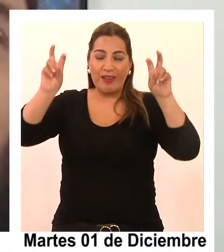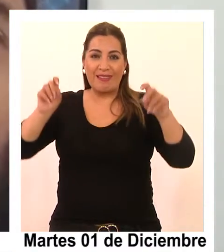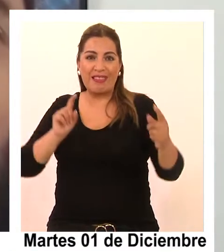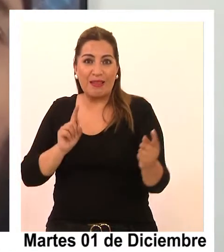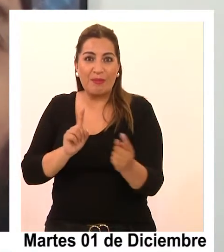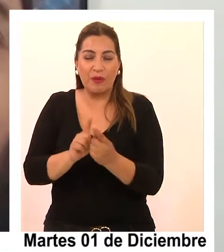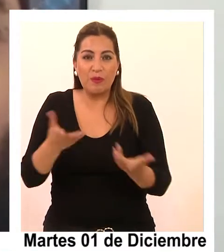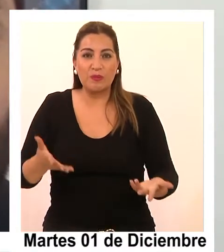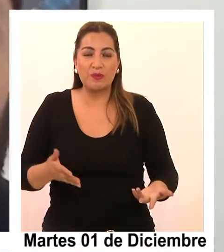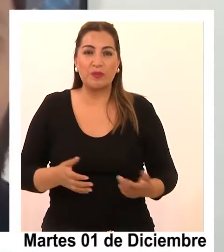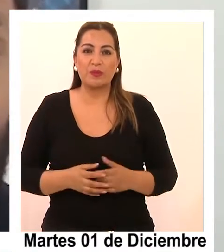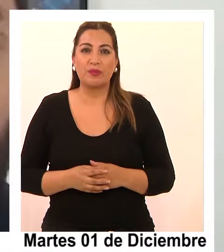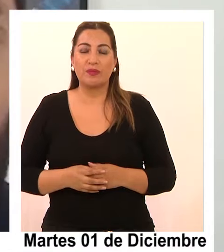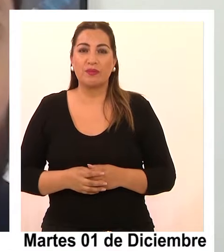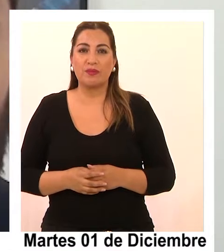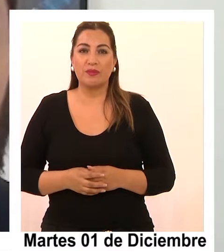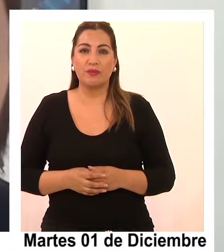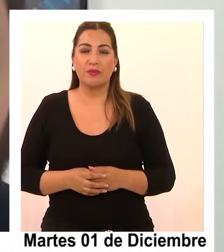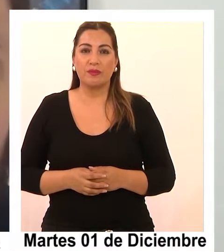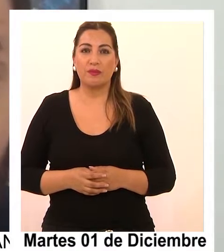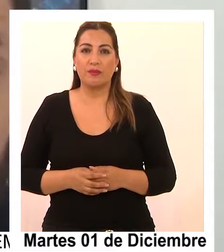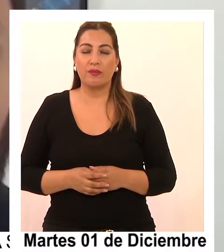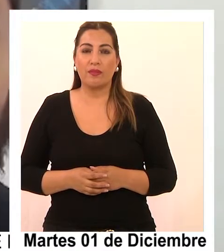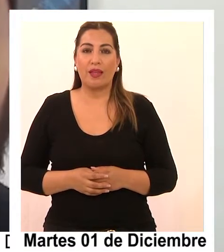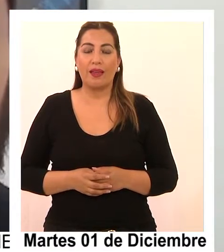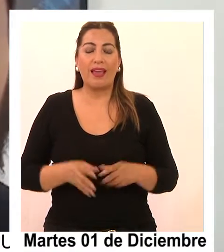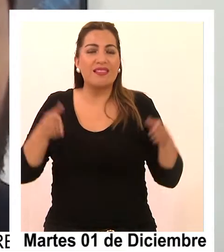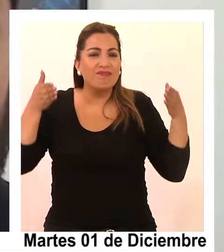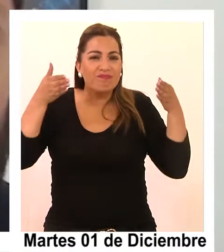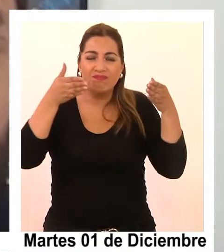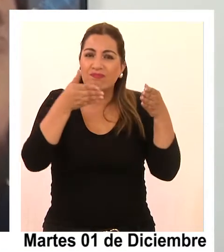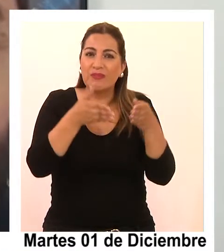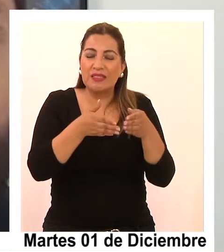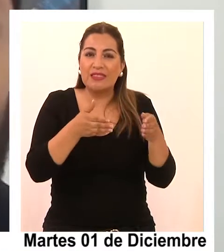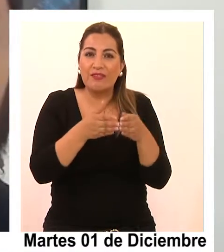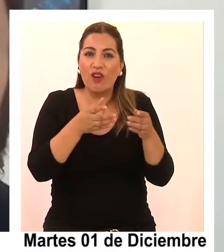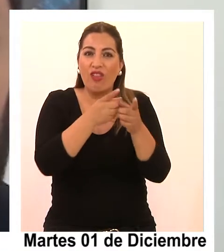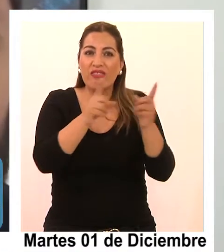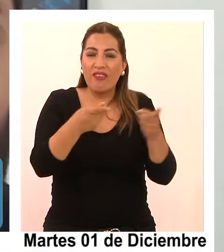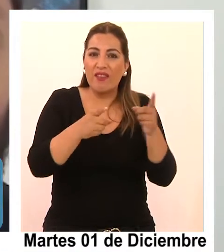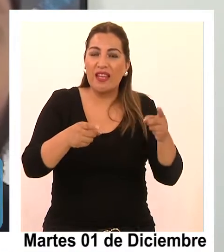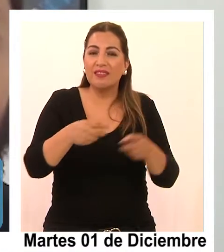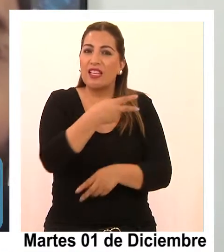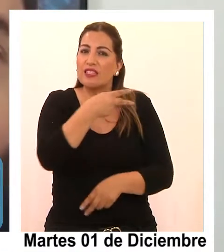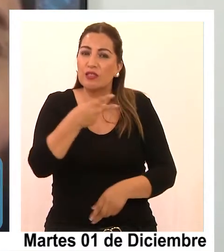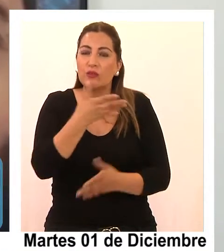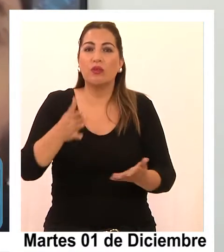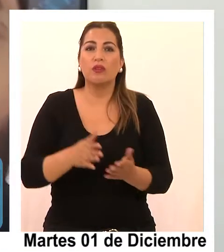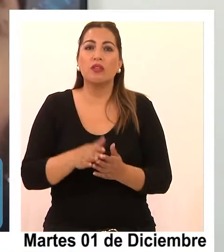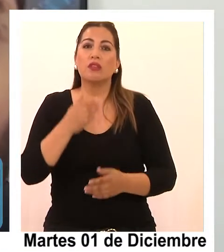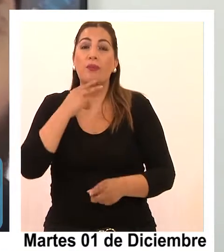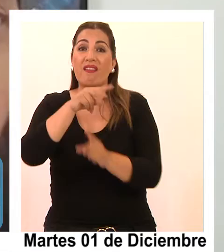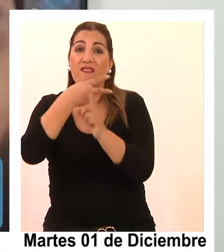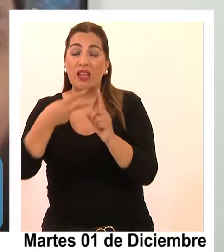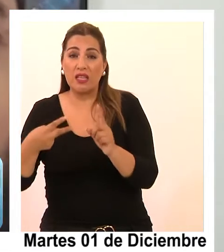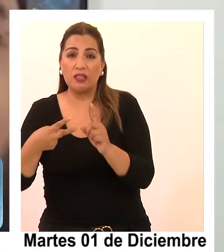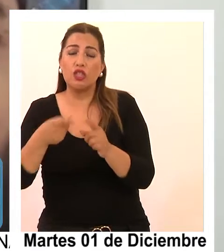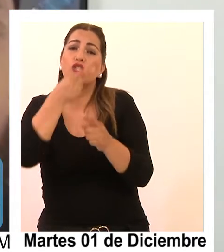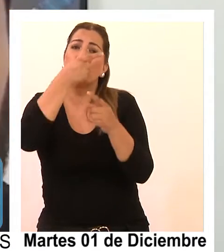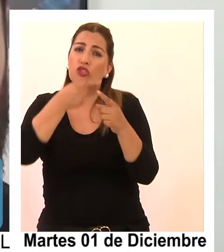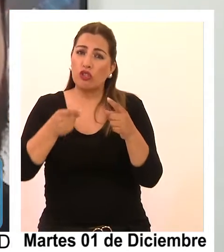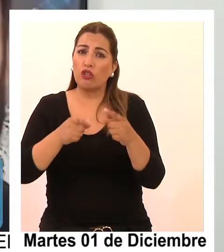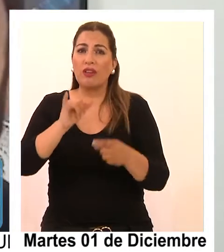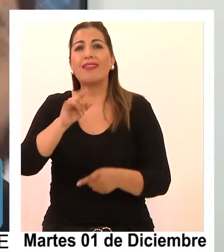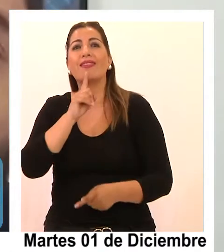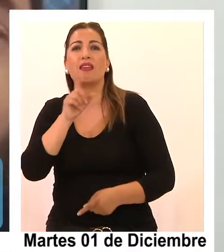encuentro serán relacionadas a las diversidades sexuales, y así también tocarán temas como el VIH y otras